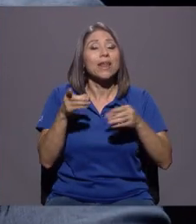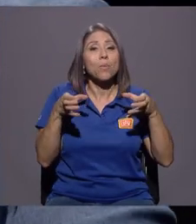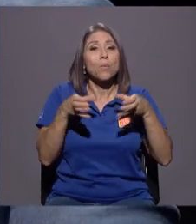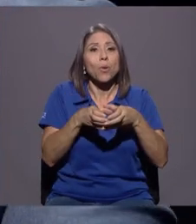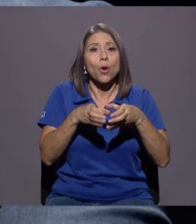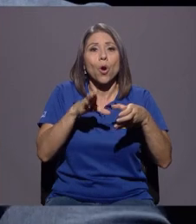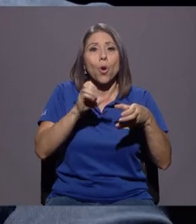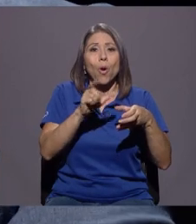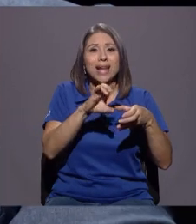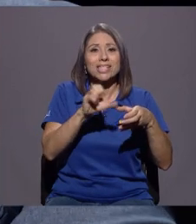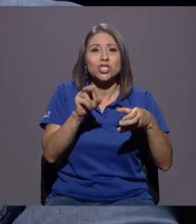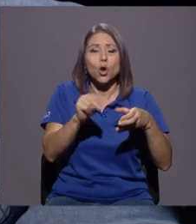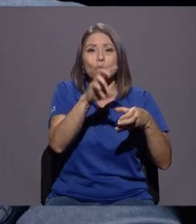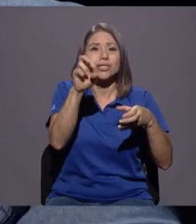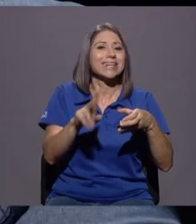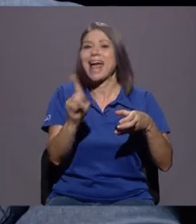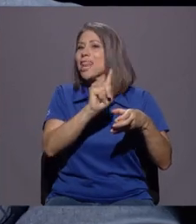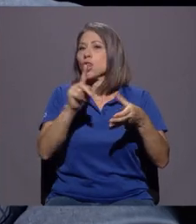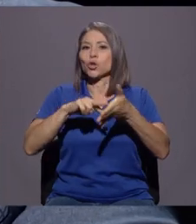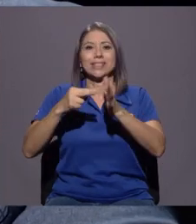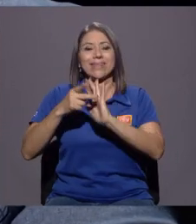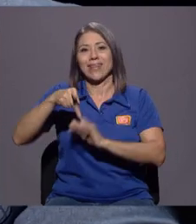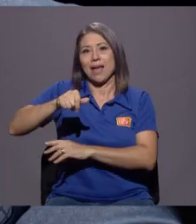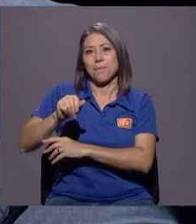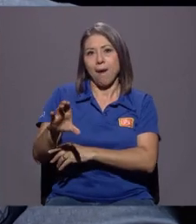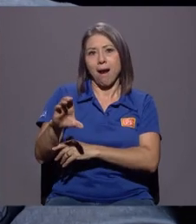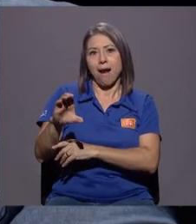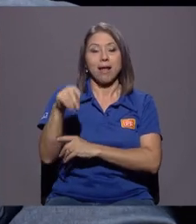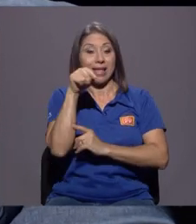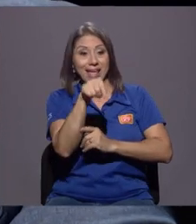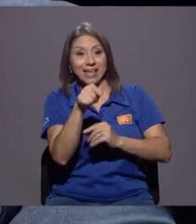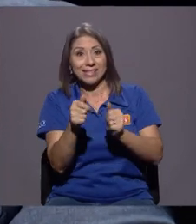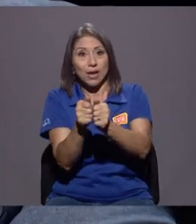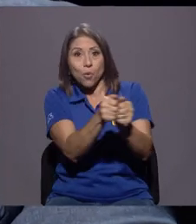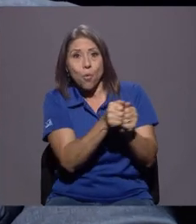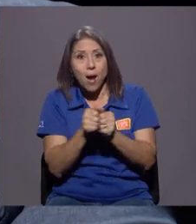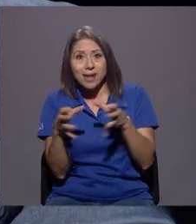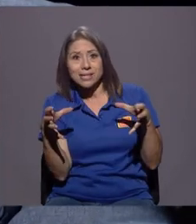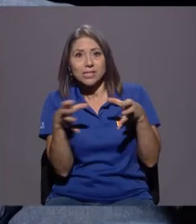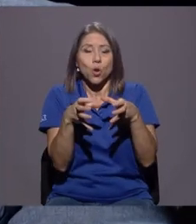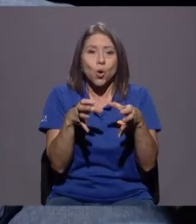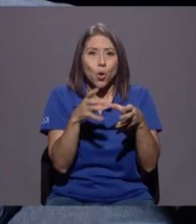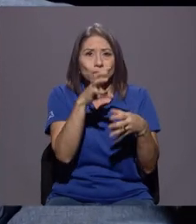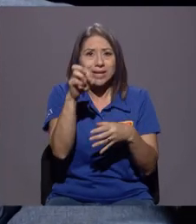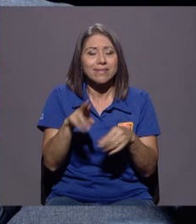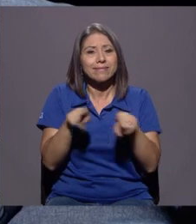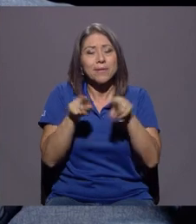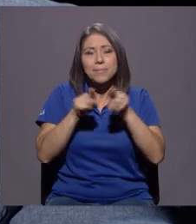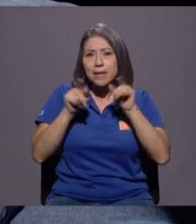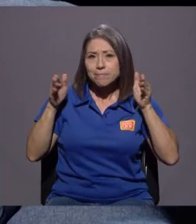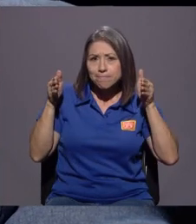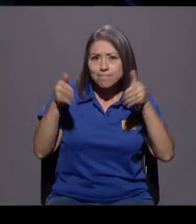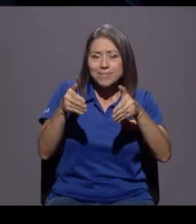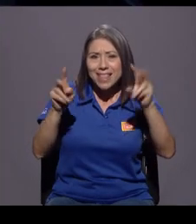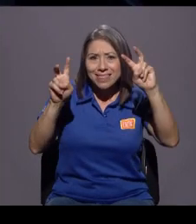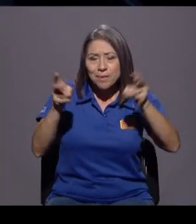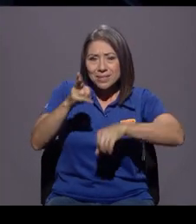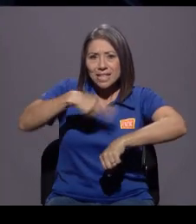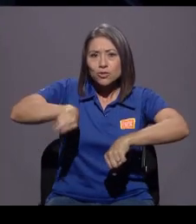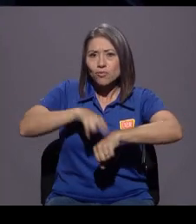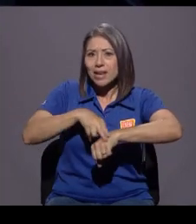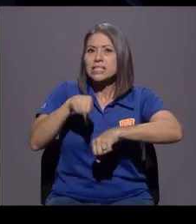no es PAC? ¿Cómo podemos entender que esa Coalición Costa Rica también está preocupada por temas nacionales? ¿Esa estructura cómo funciona y cómo